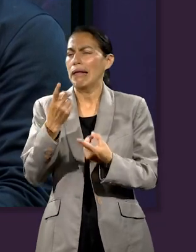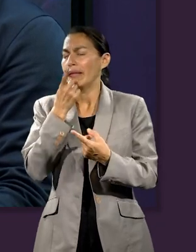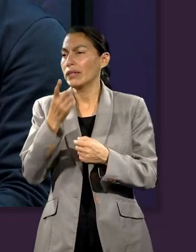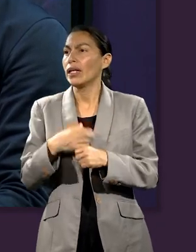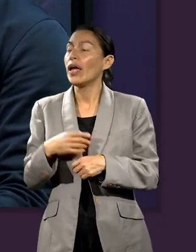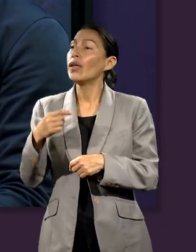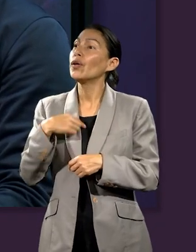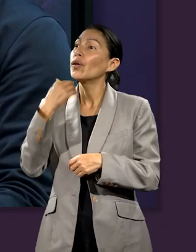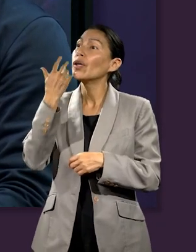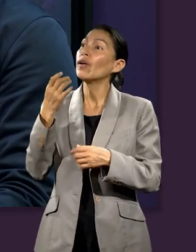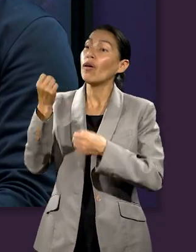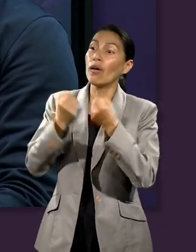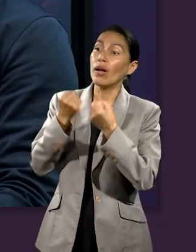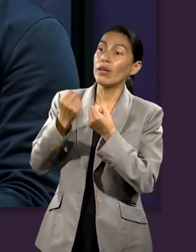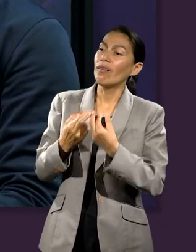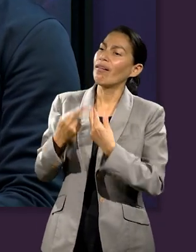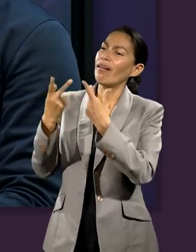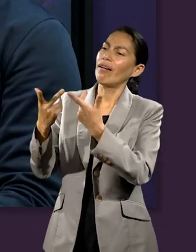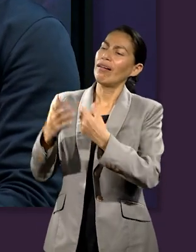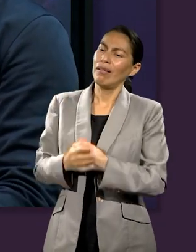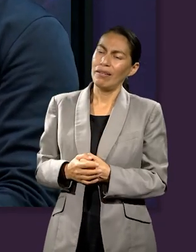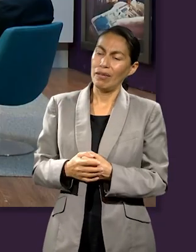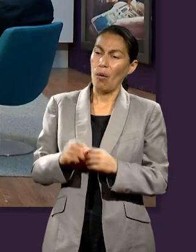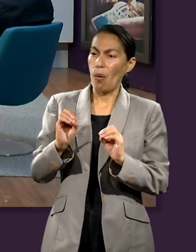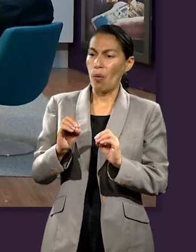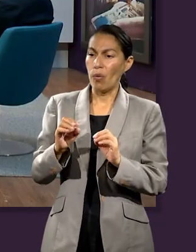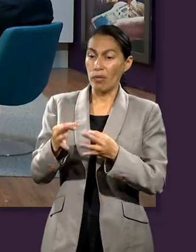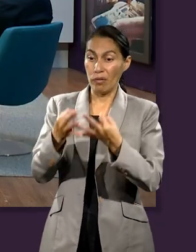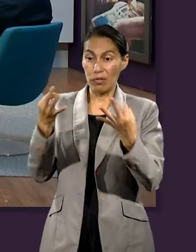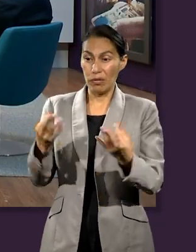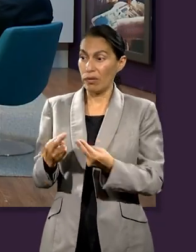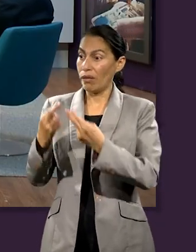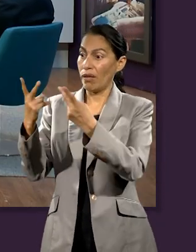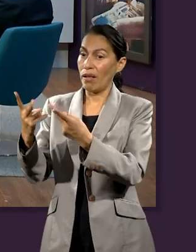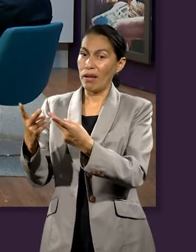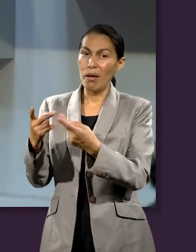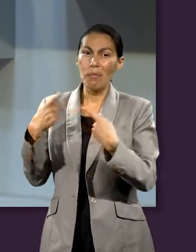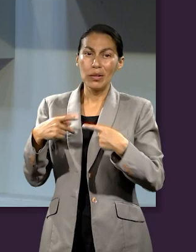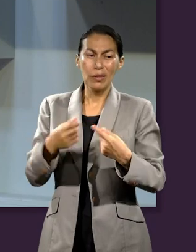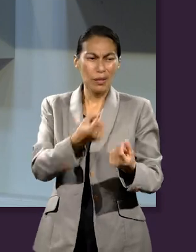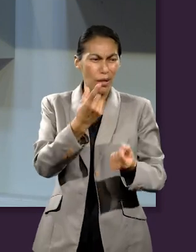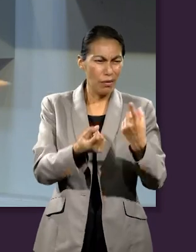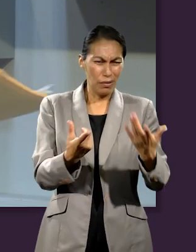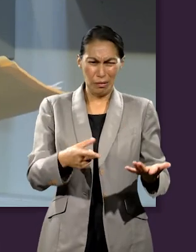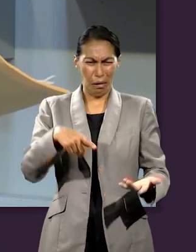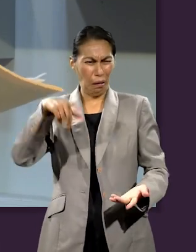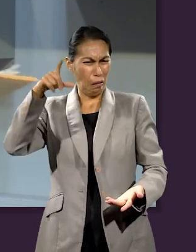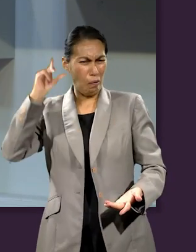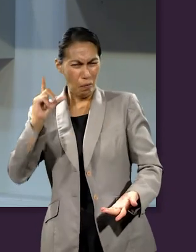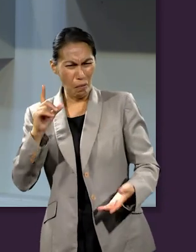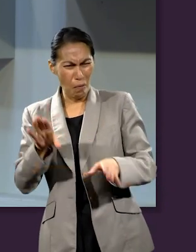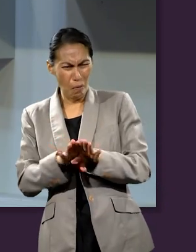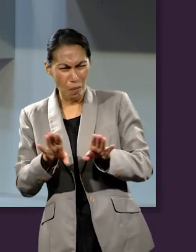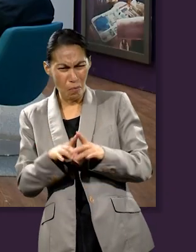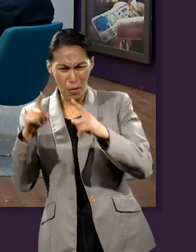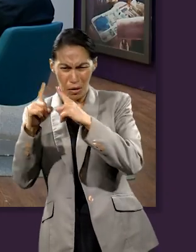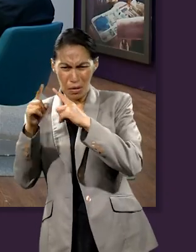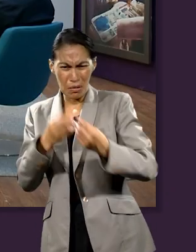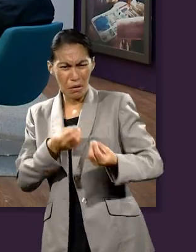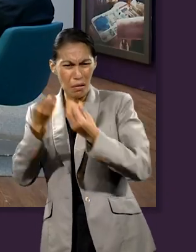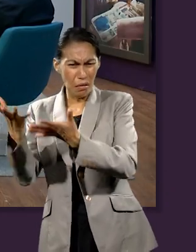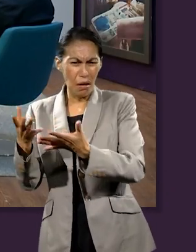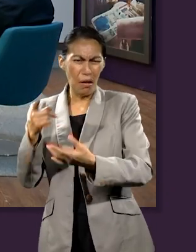dicen, ¿saben qué? Me gustaría donar un carro, me gustaría donar cierto terreno. Pero ¿cómo se lo vas a dar a la iglesia? una locura. Es una locura.